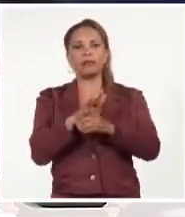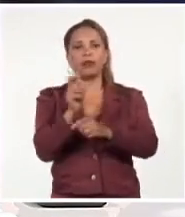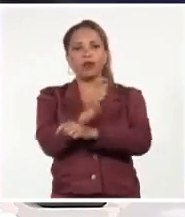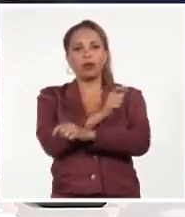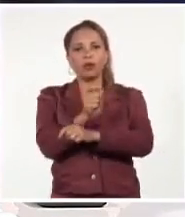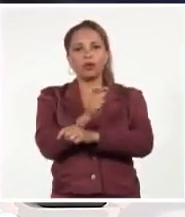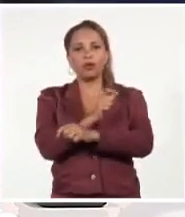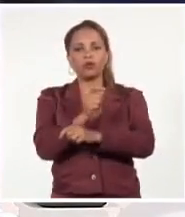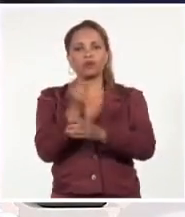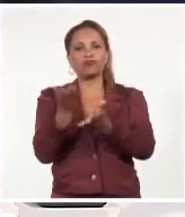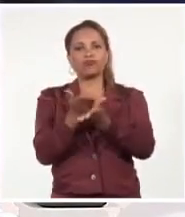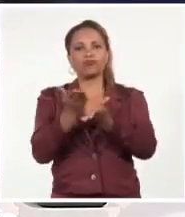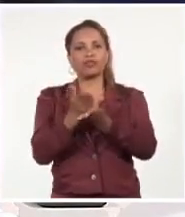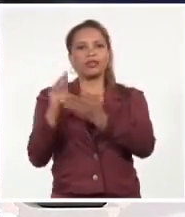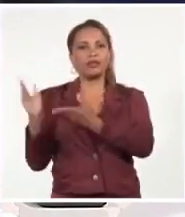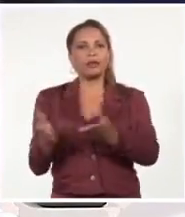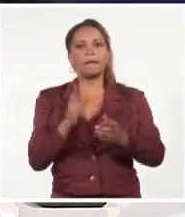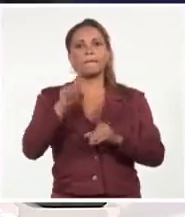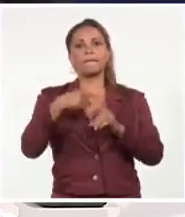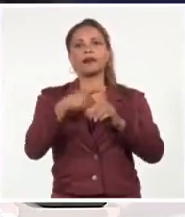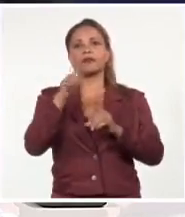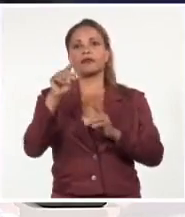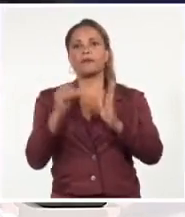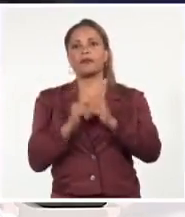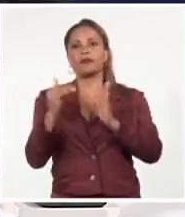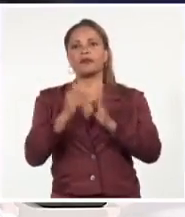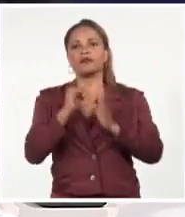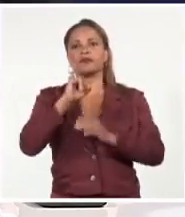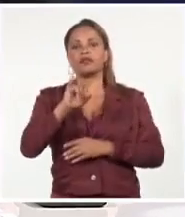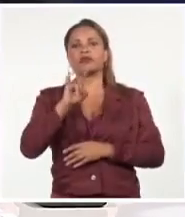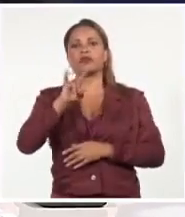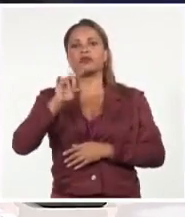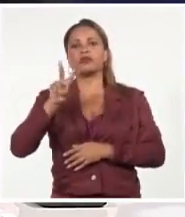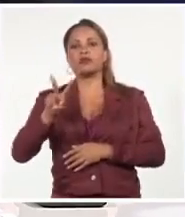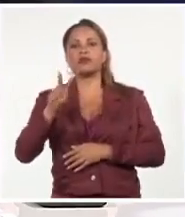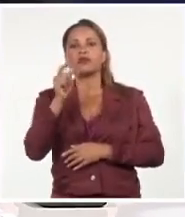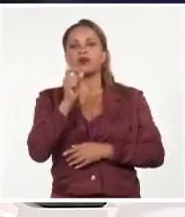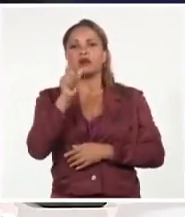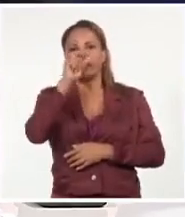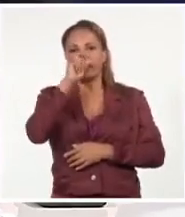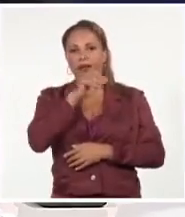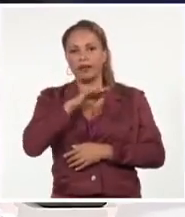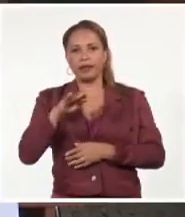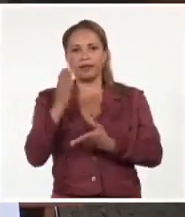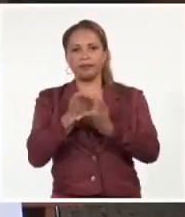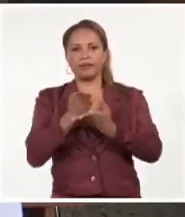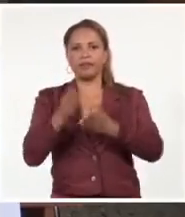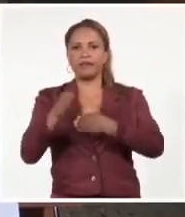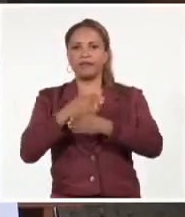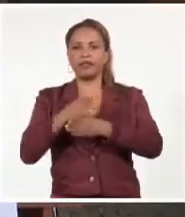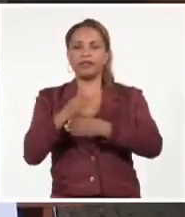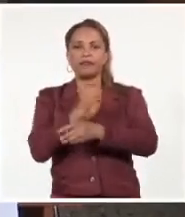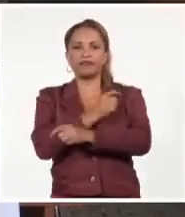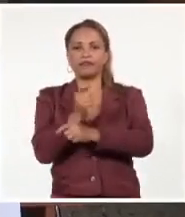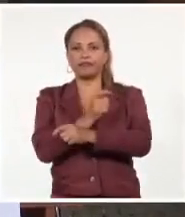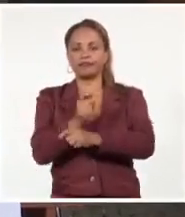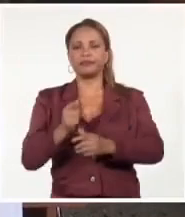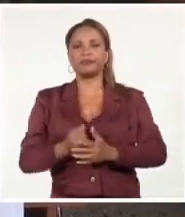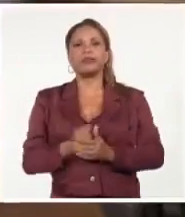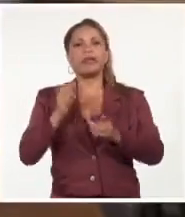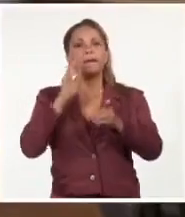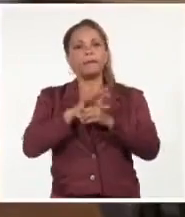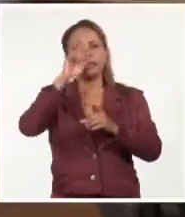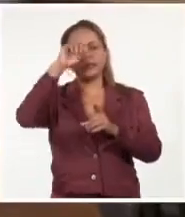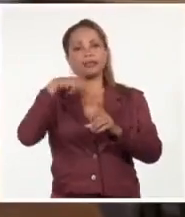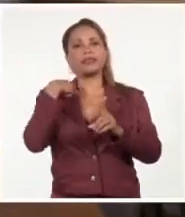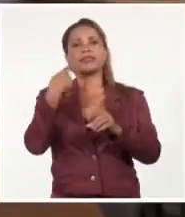recibir a más de 1.690.000 alumnos de los diferentes niveles de enseñanza. Comienza septiembre